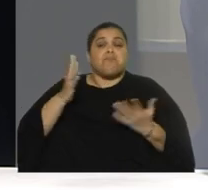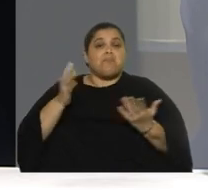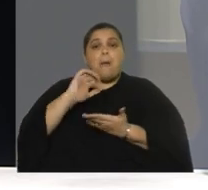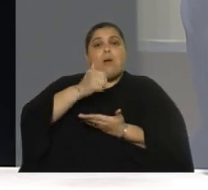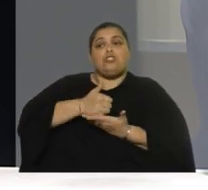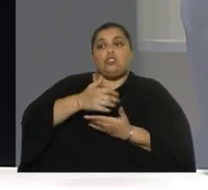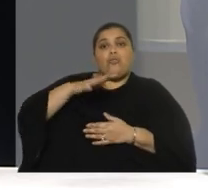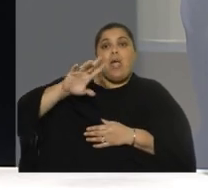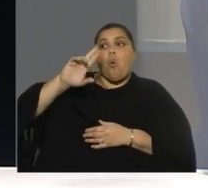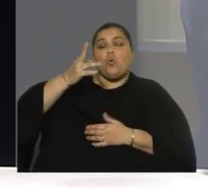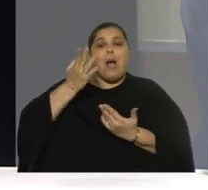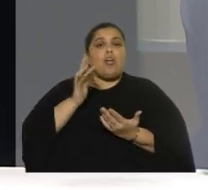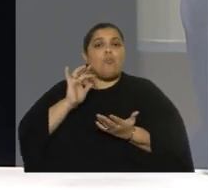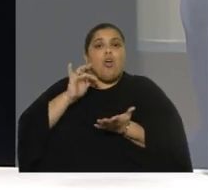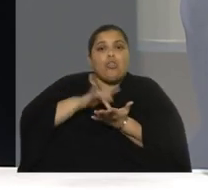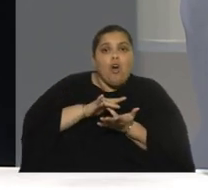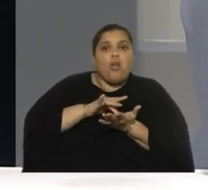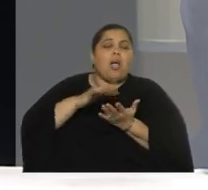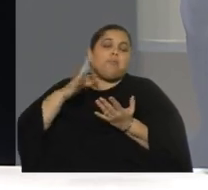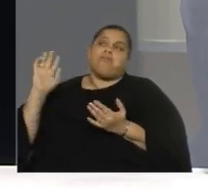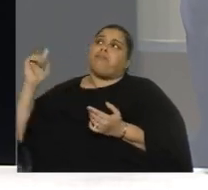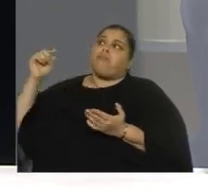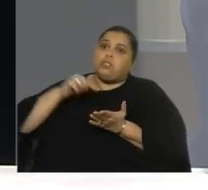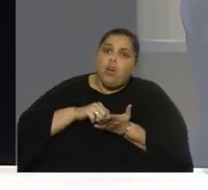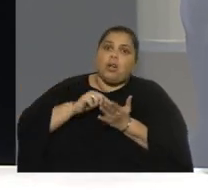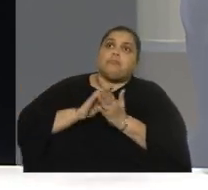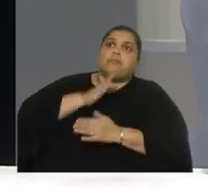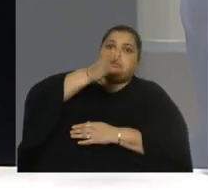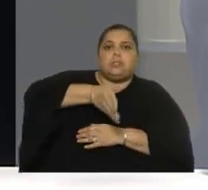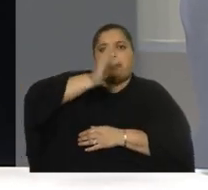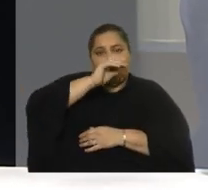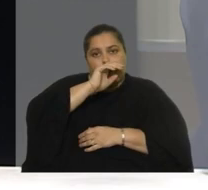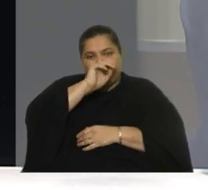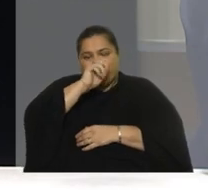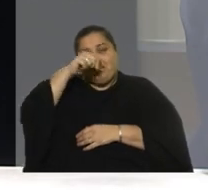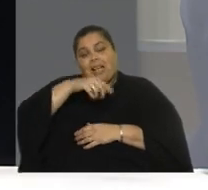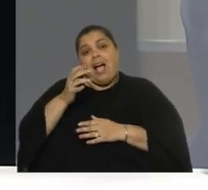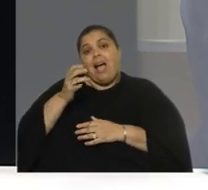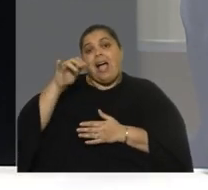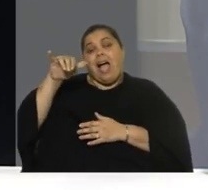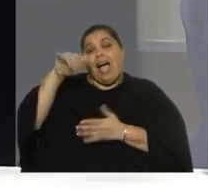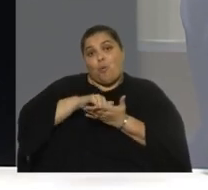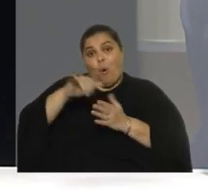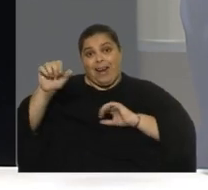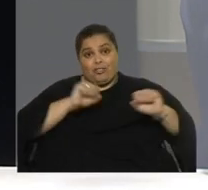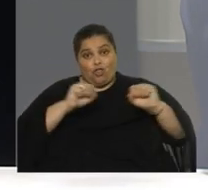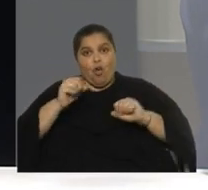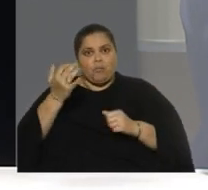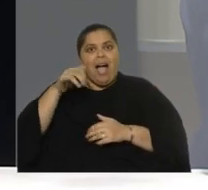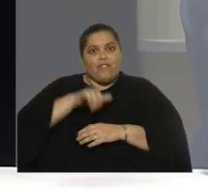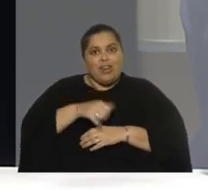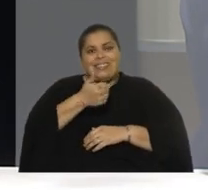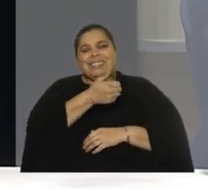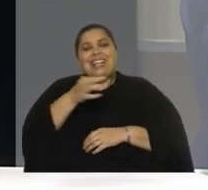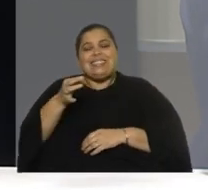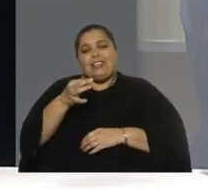bueno hemos tenido hasta en el aeropuerto Carrasco aviones con 600 kilos de cocaína en el aeropuerto está